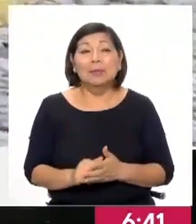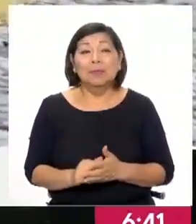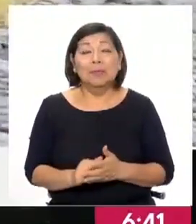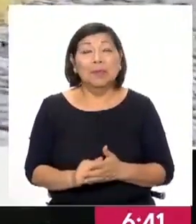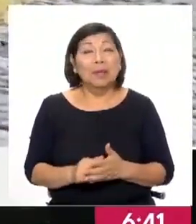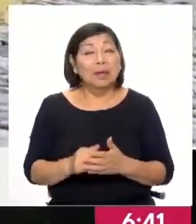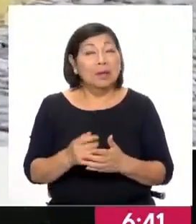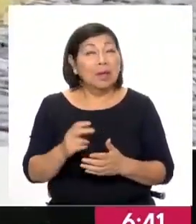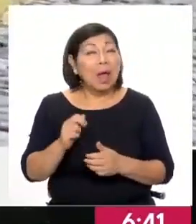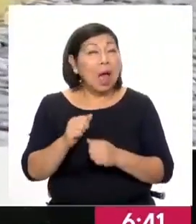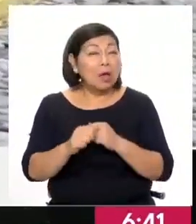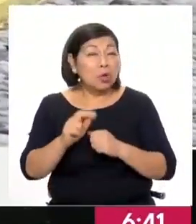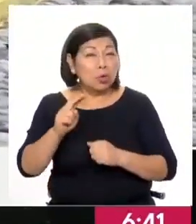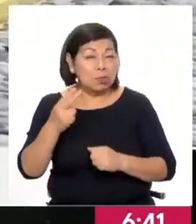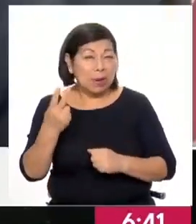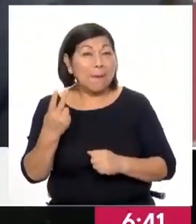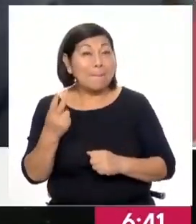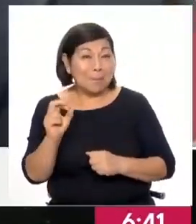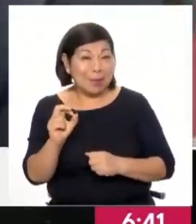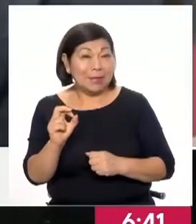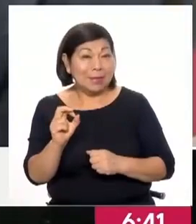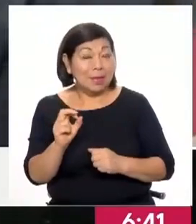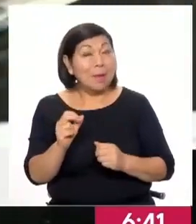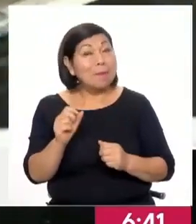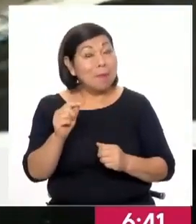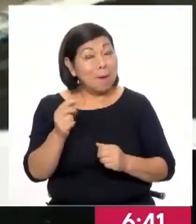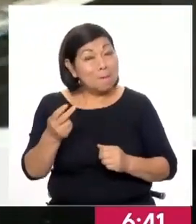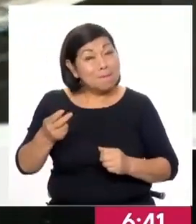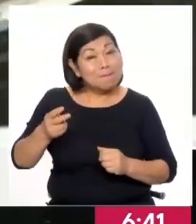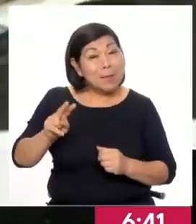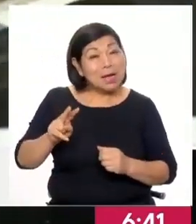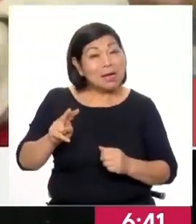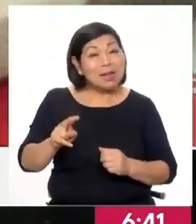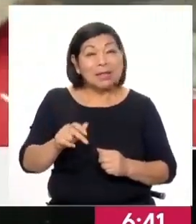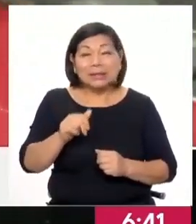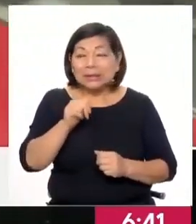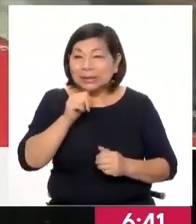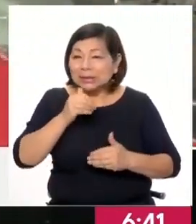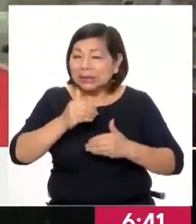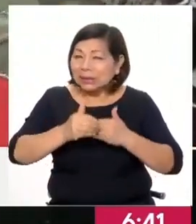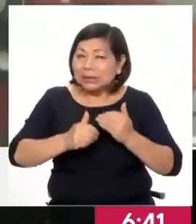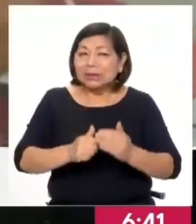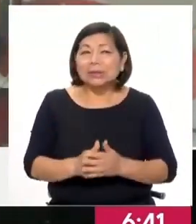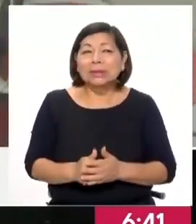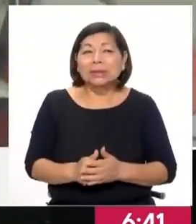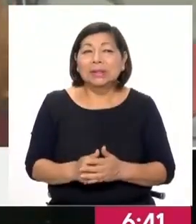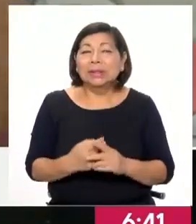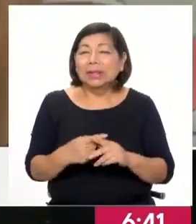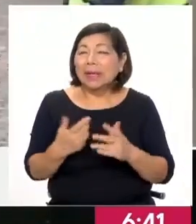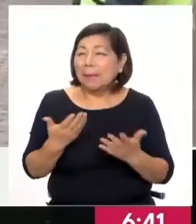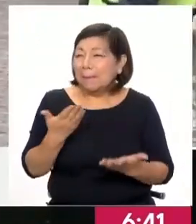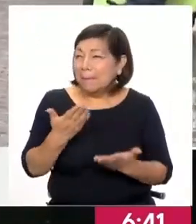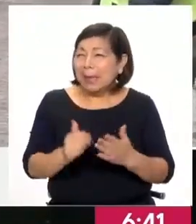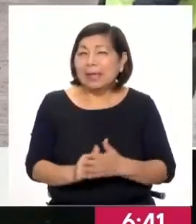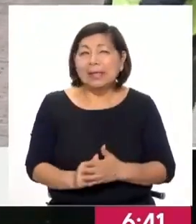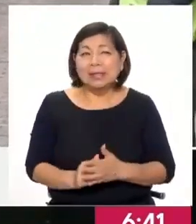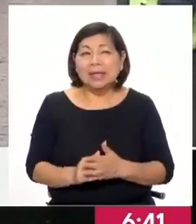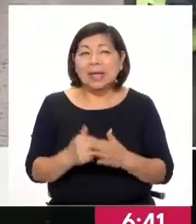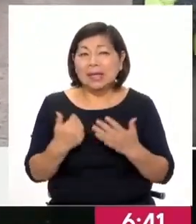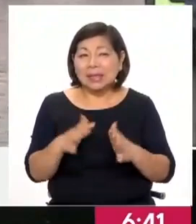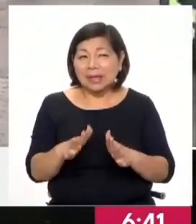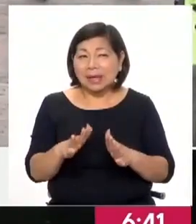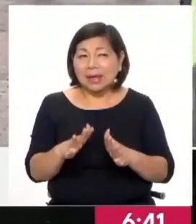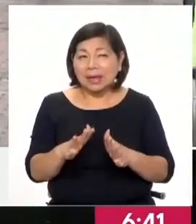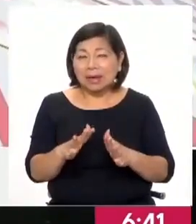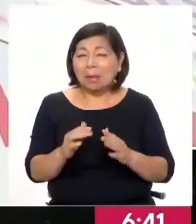fines del 2020 una presión al alza, ¿no?, que todavía continúa, aunque ya parece haber indicadores de que